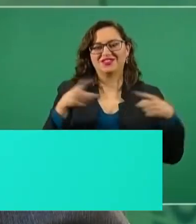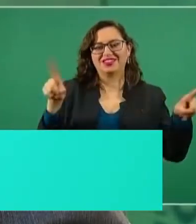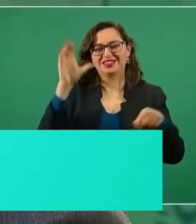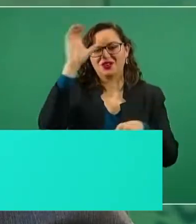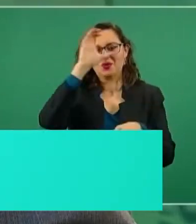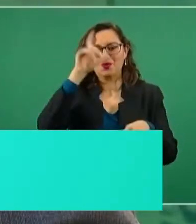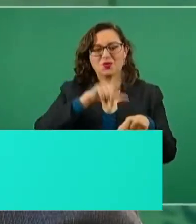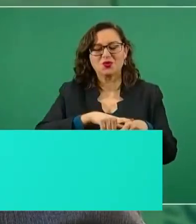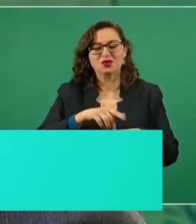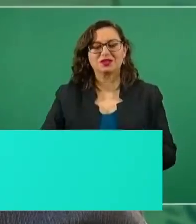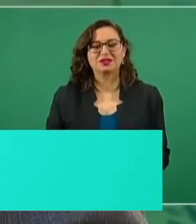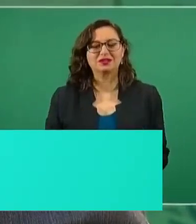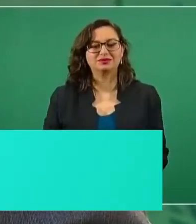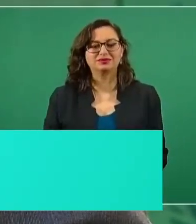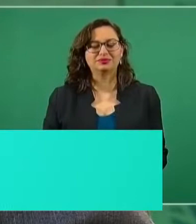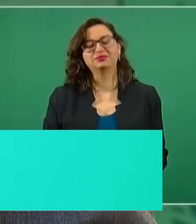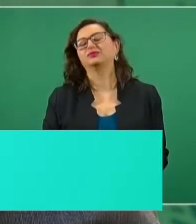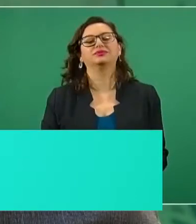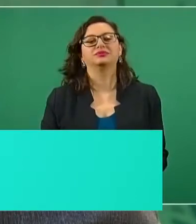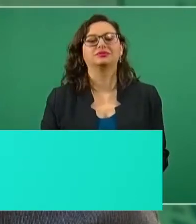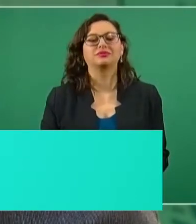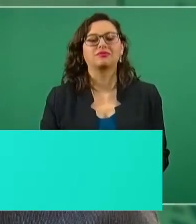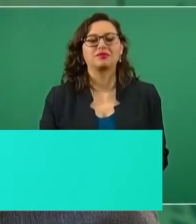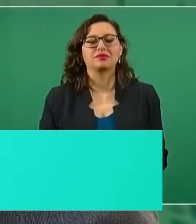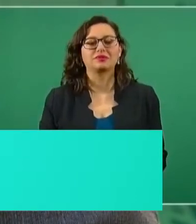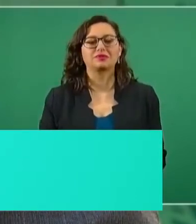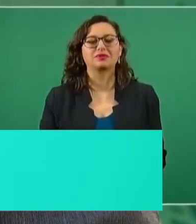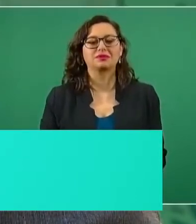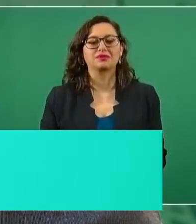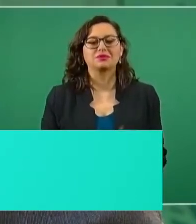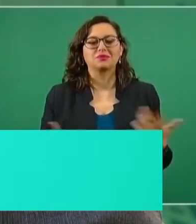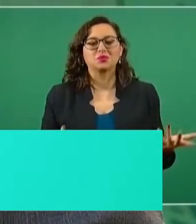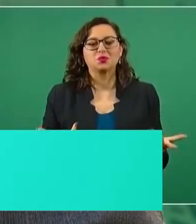aquí donde no nos escuchan, no nos ven,